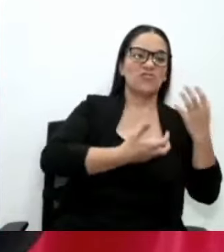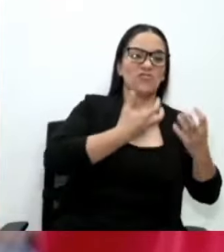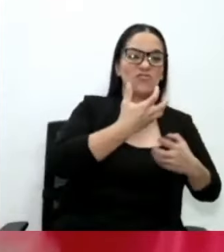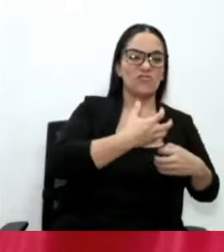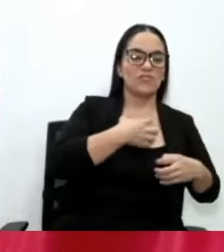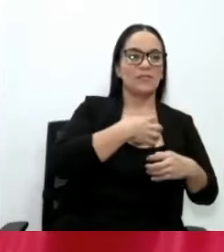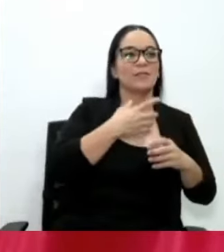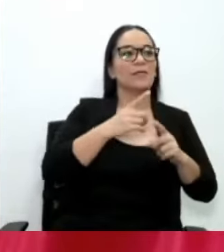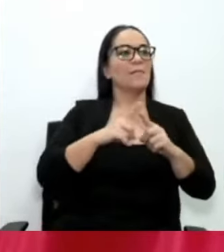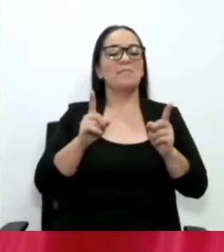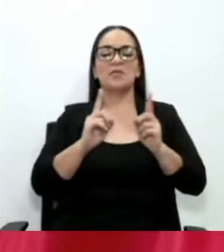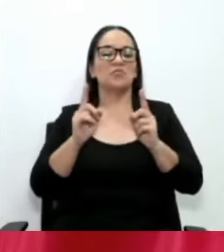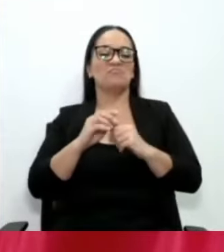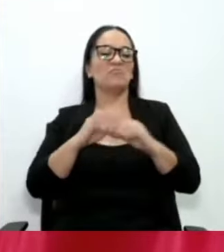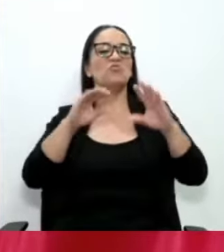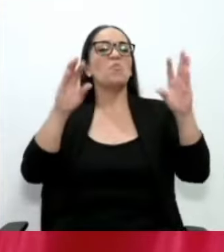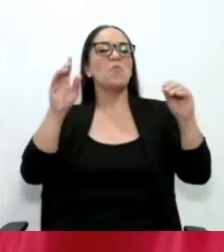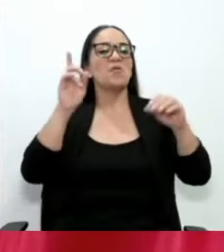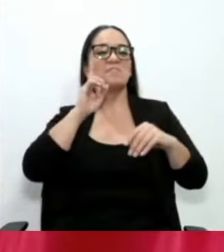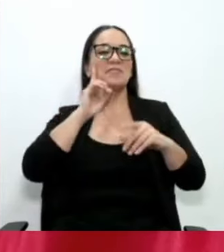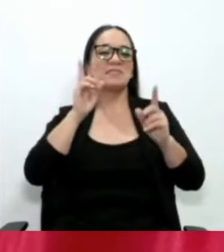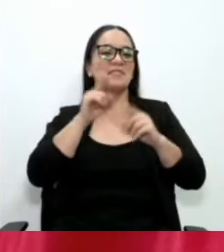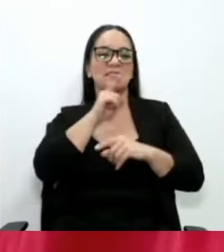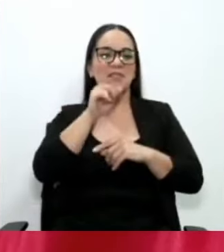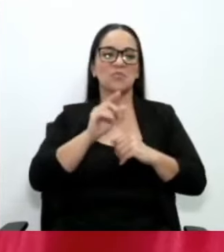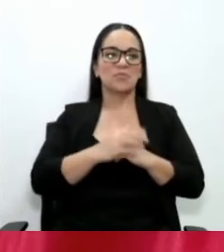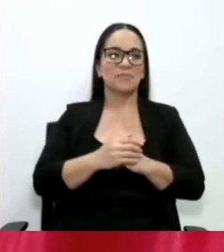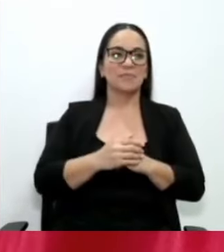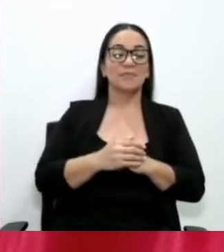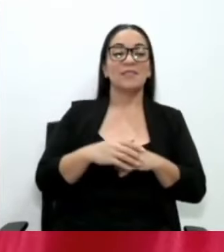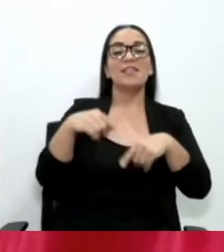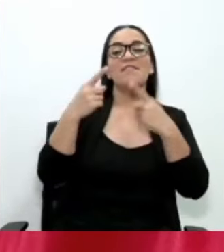rumores son ciertos. Y se van a poner peor.